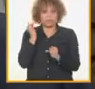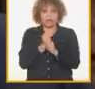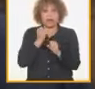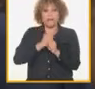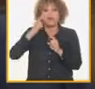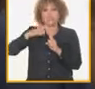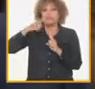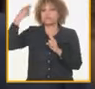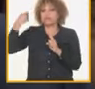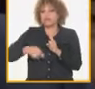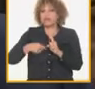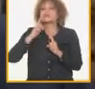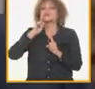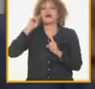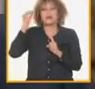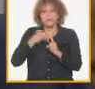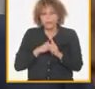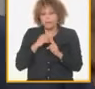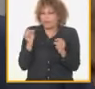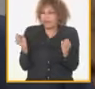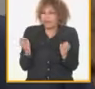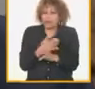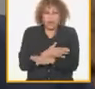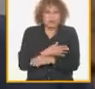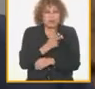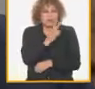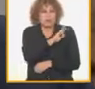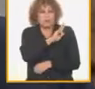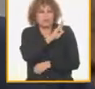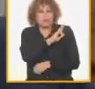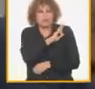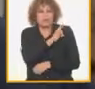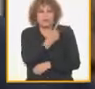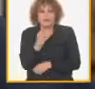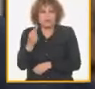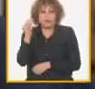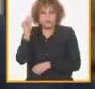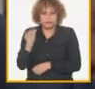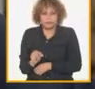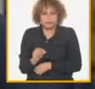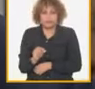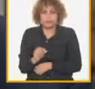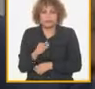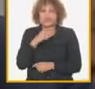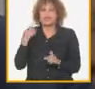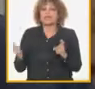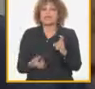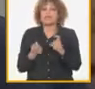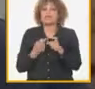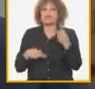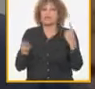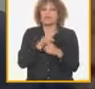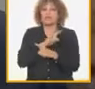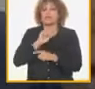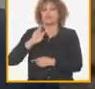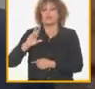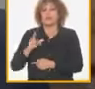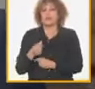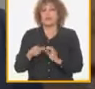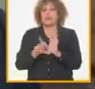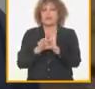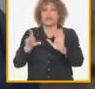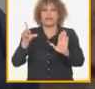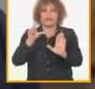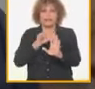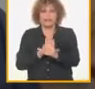la misión que nos corresponde y la responsabilidad que tenemos en toda esta lucha contra el delito contra las